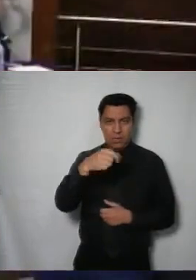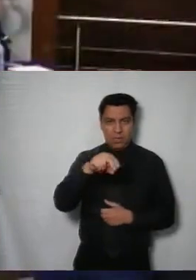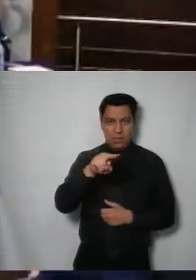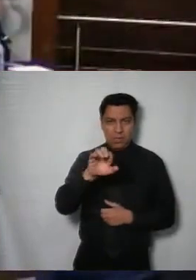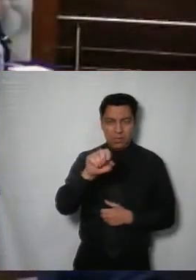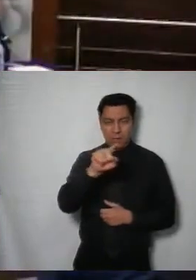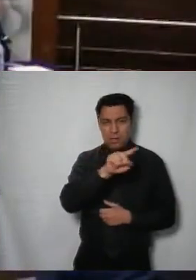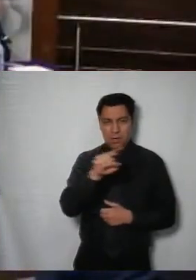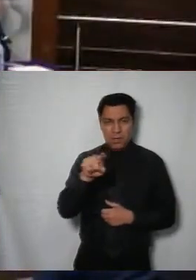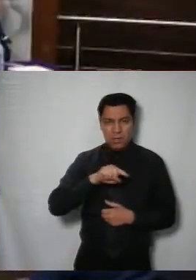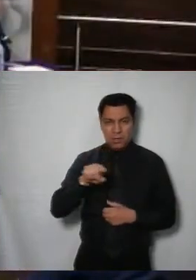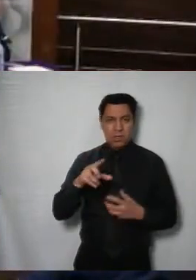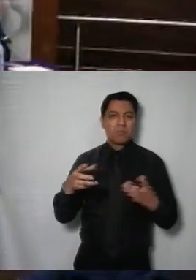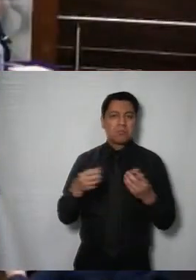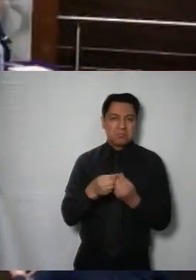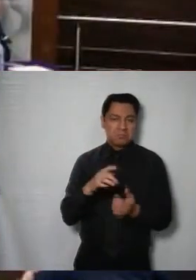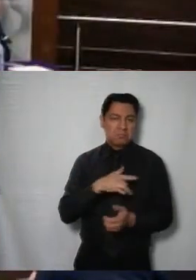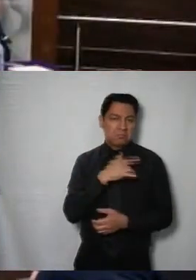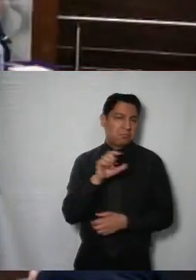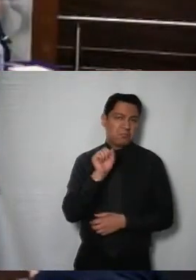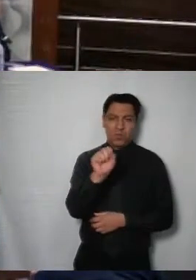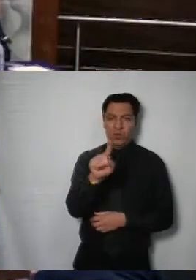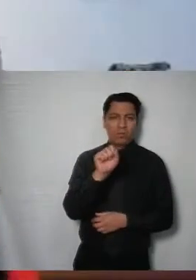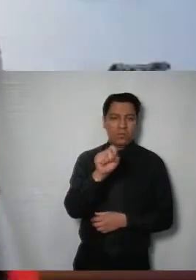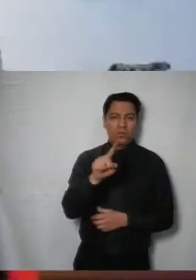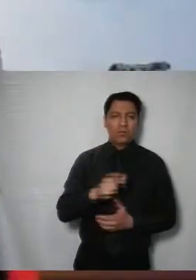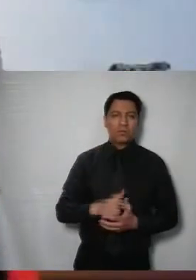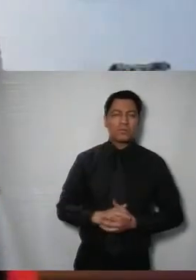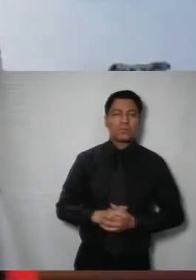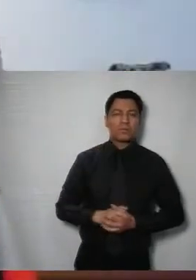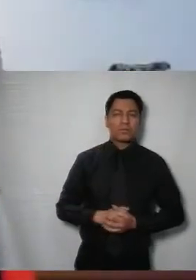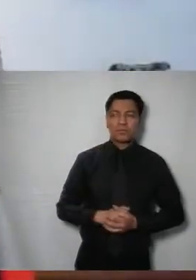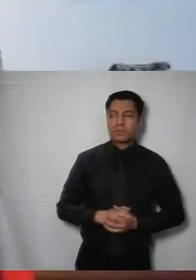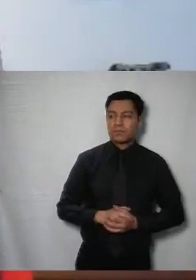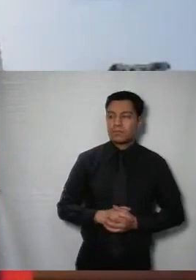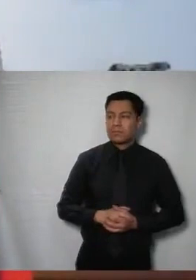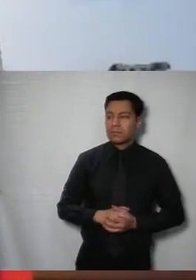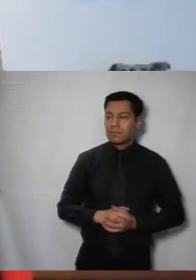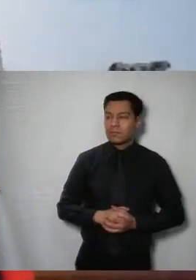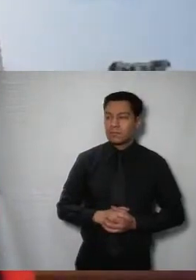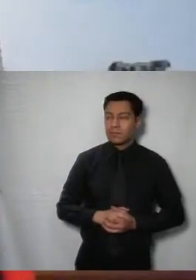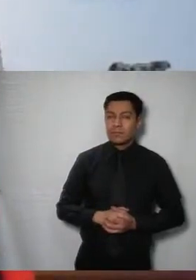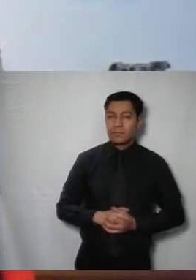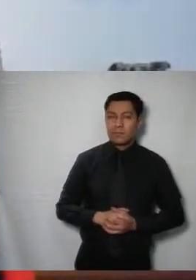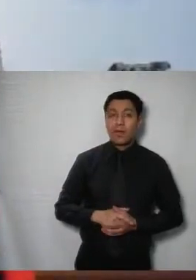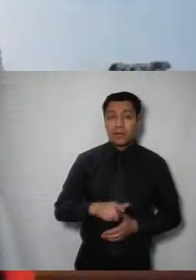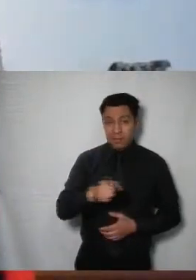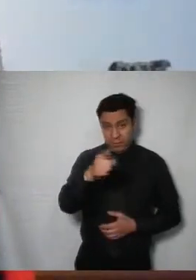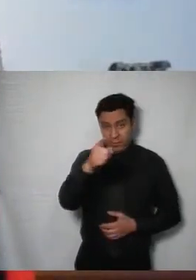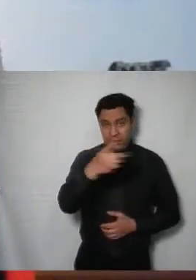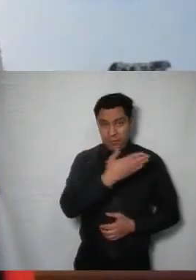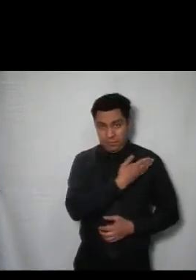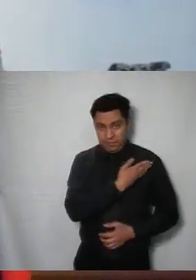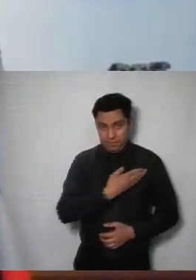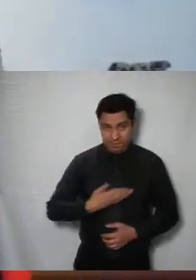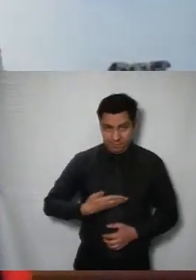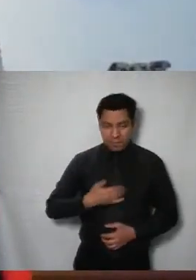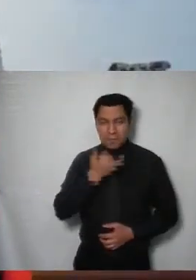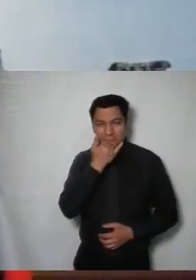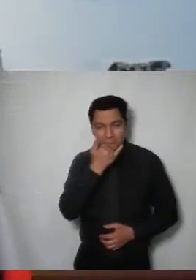Bonilla Gutiérrez ¿Alguna otra intervención? Si es que ah comisionada Laura Lissette Enrique Rodríguez